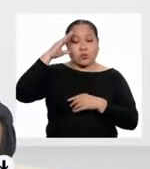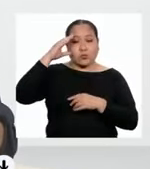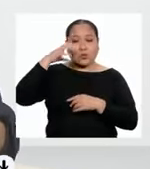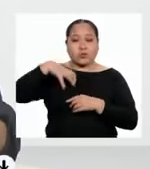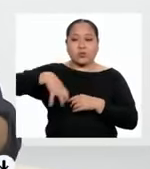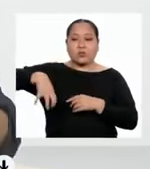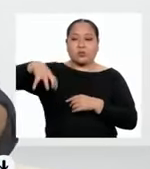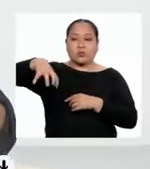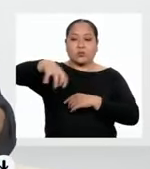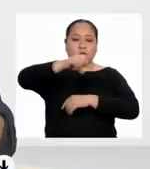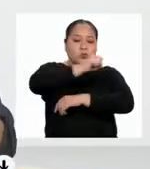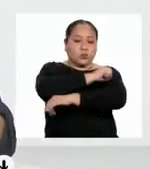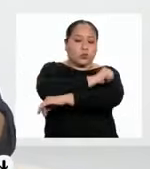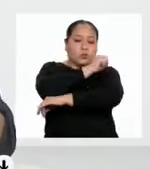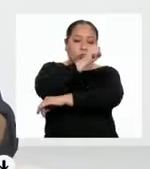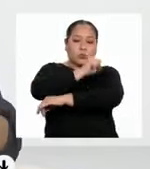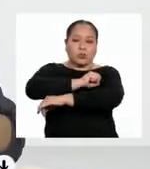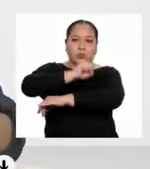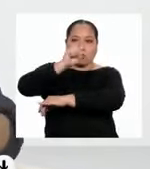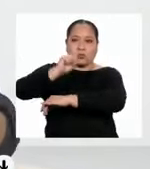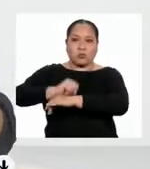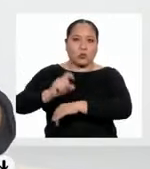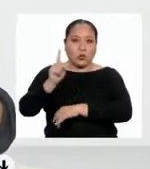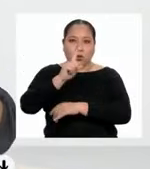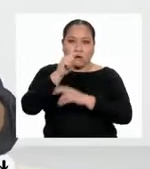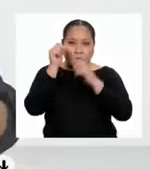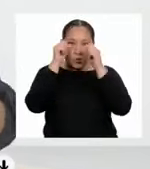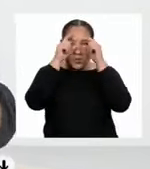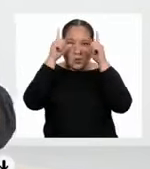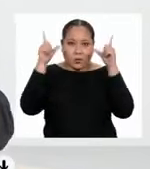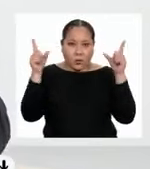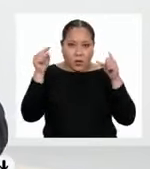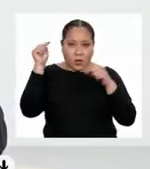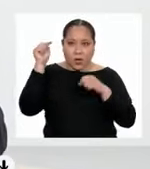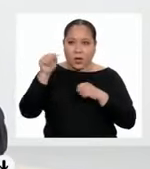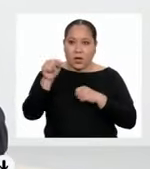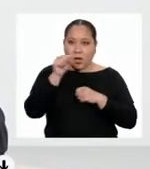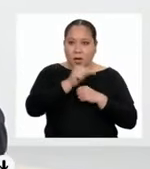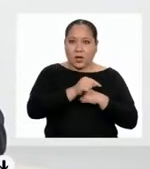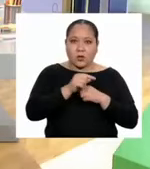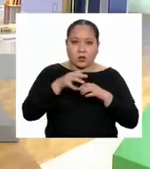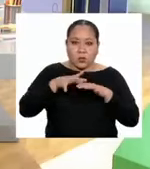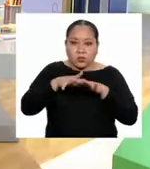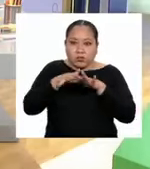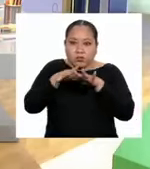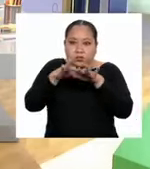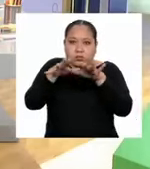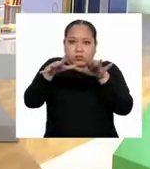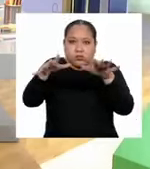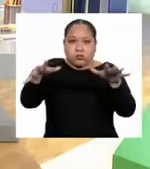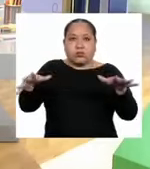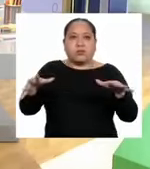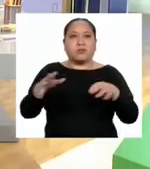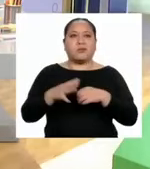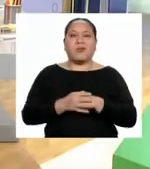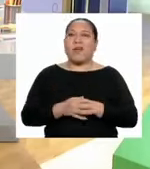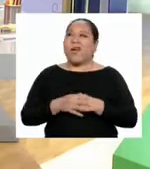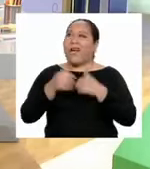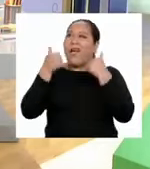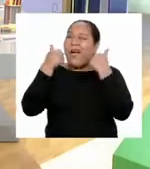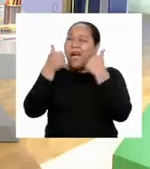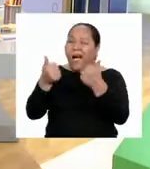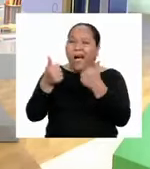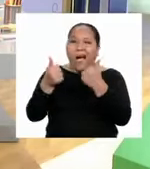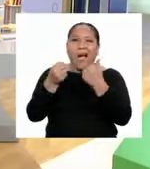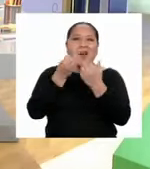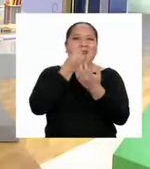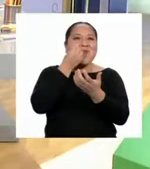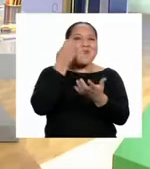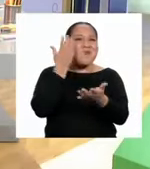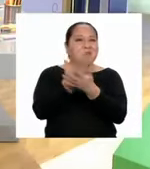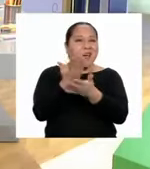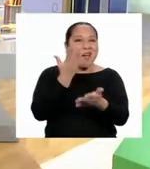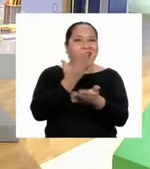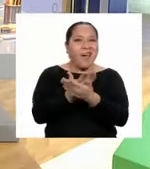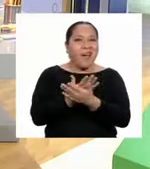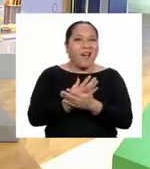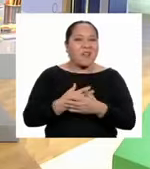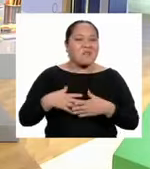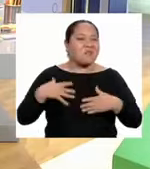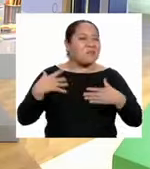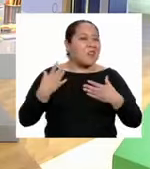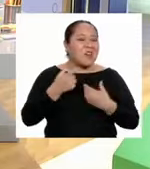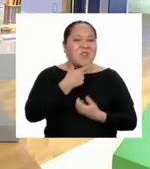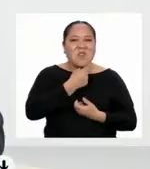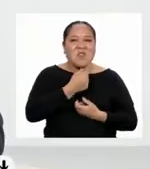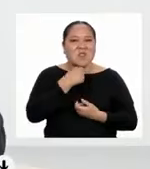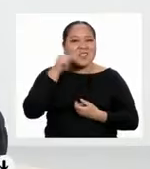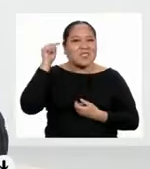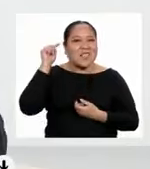Andes. Que no nos sorprenda que esto se extienda. ¡Ah! ¡Qué bueno! Me da mucho gusto